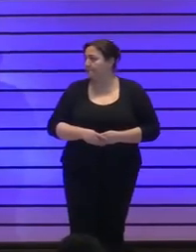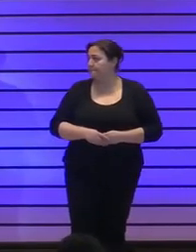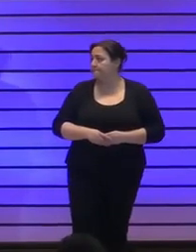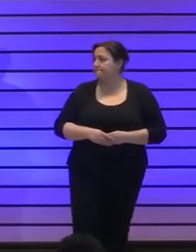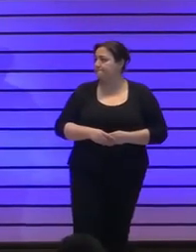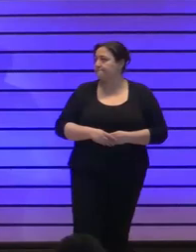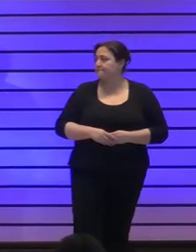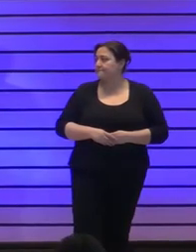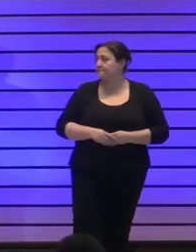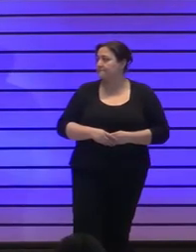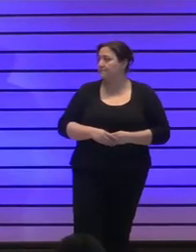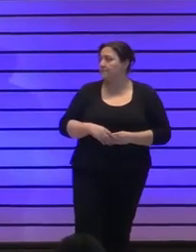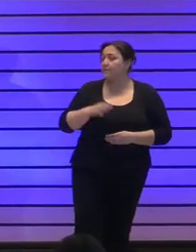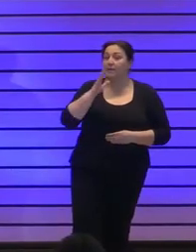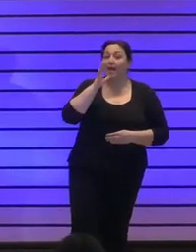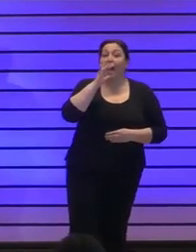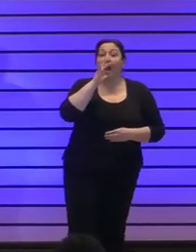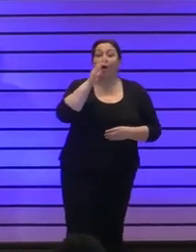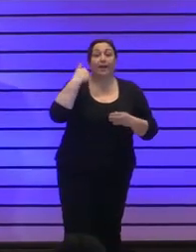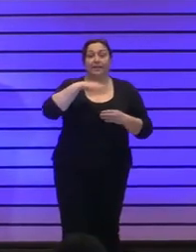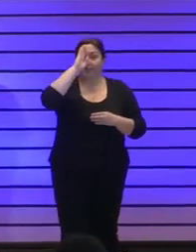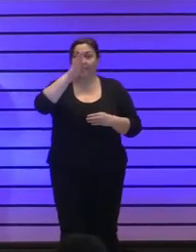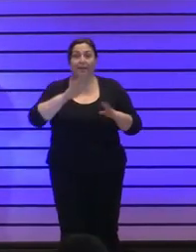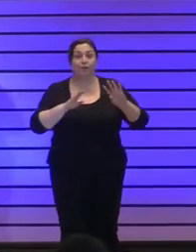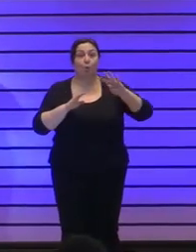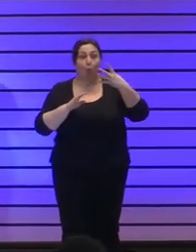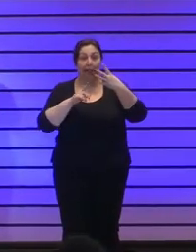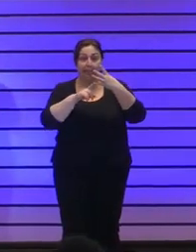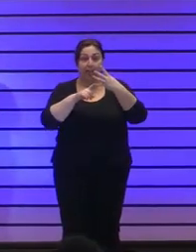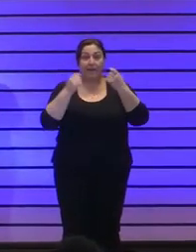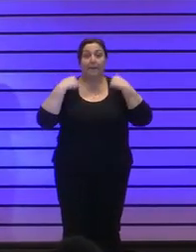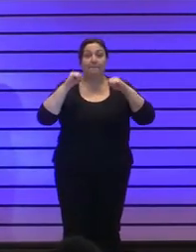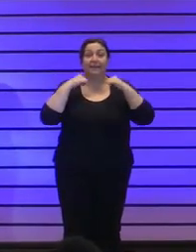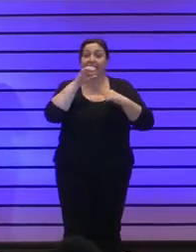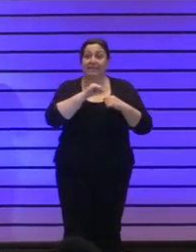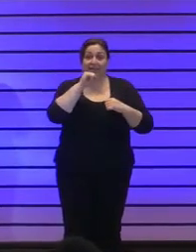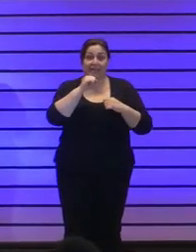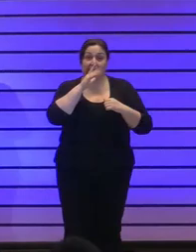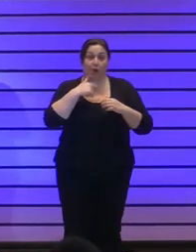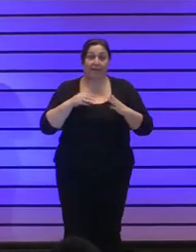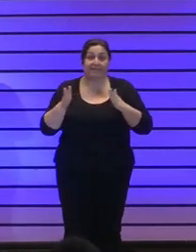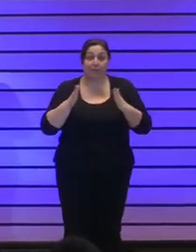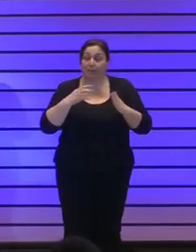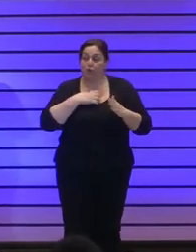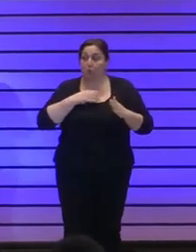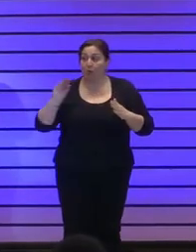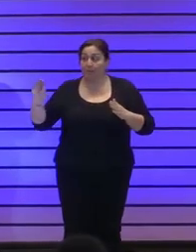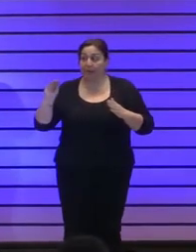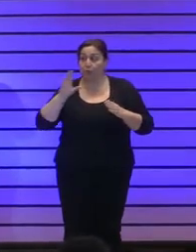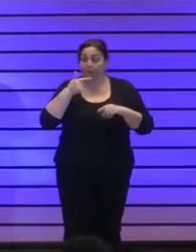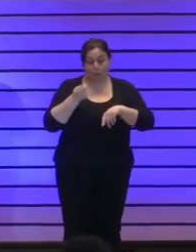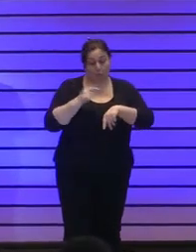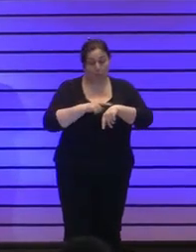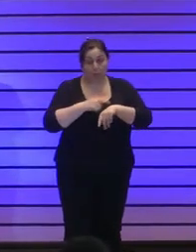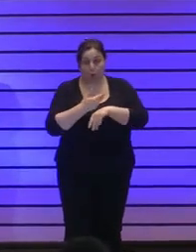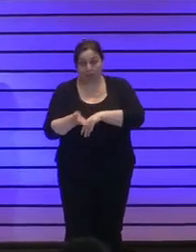vamos a pasar ya a la cuarta práctica excelente en este momento no podemos hacer preguntas porque vamos con un belín de